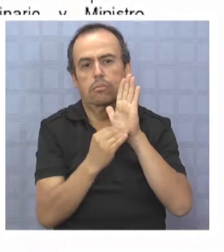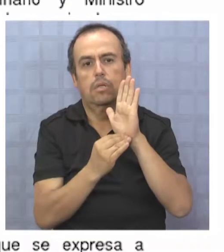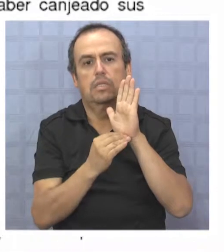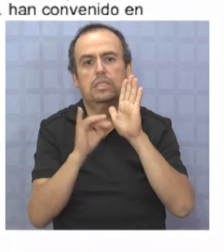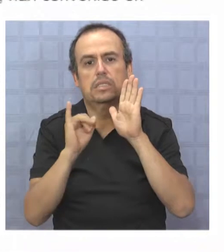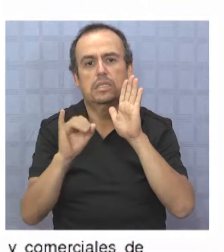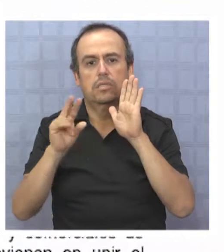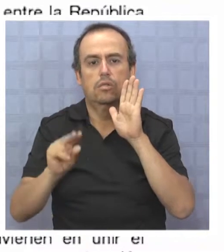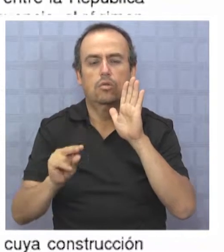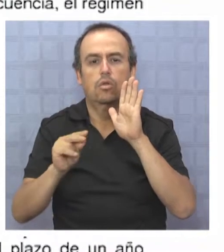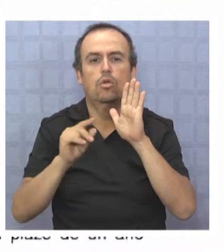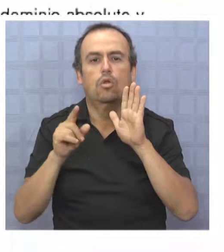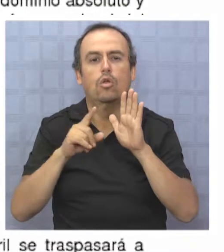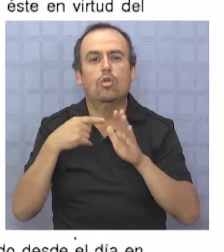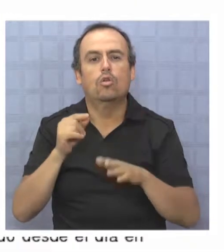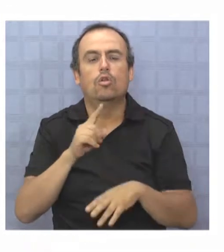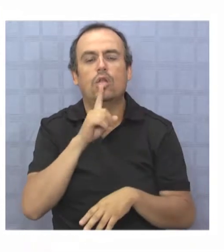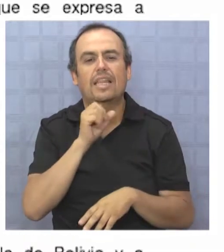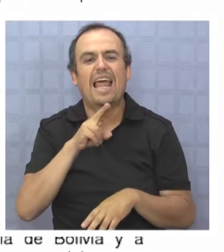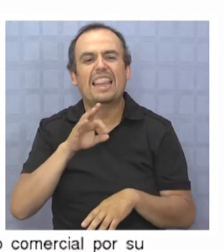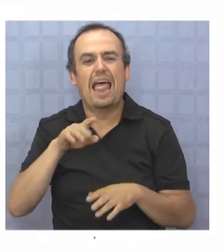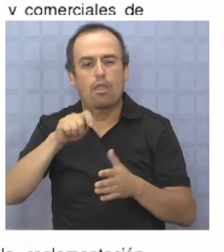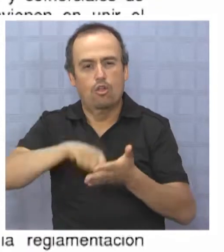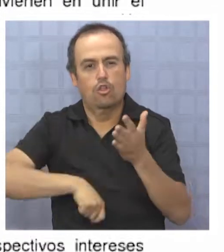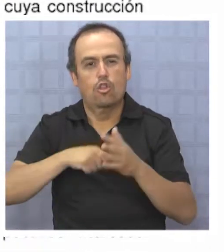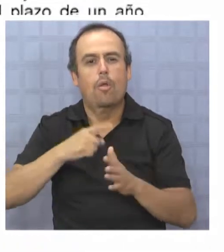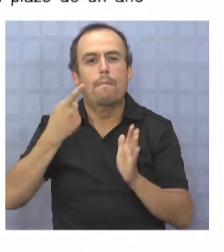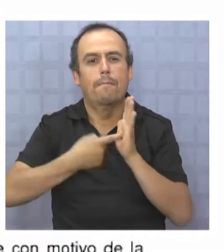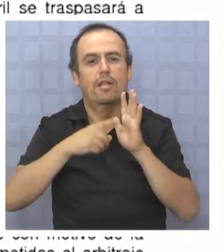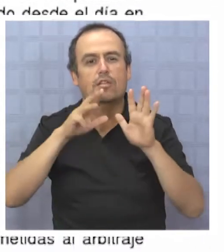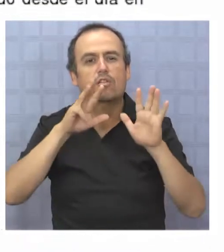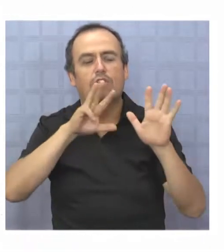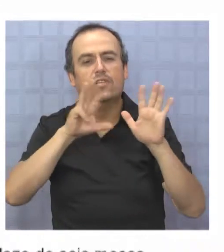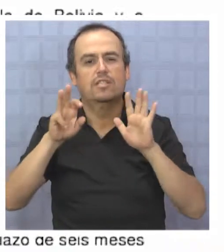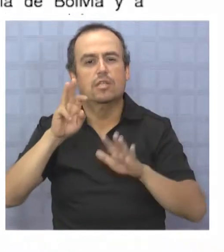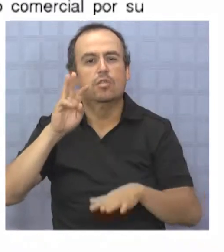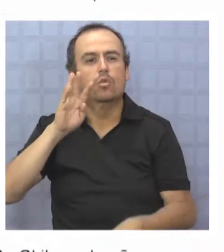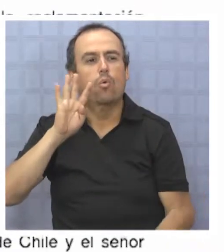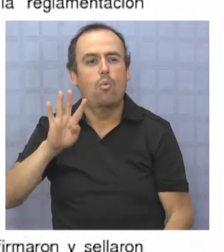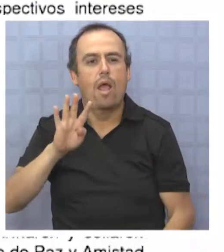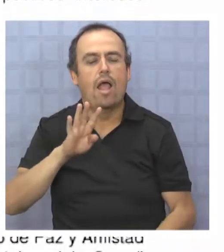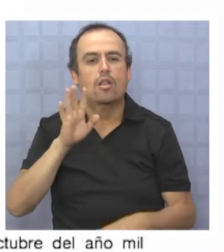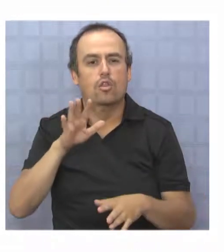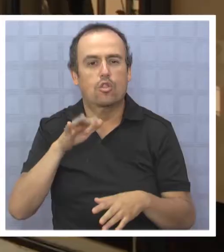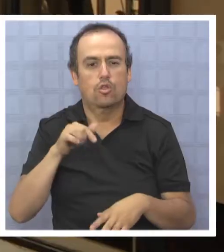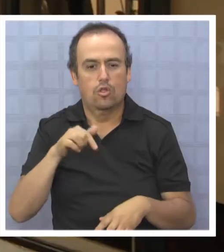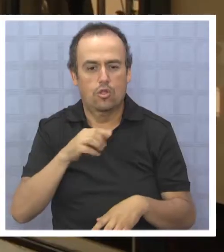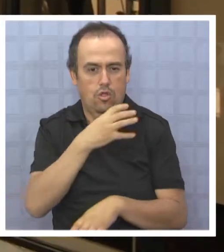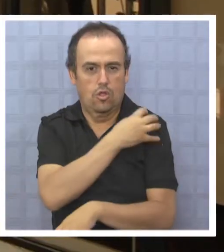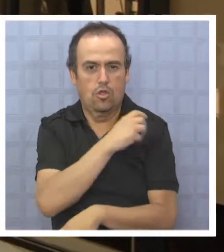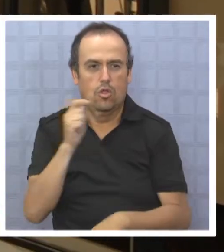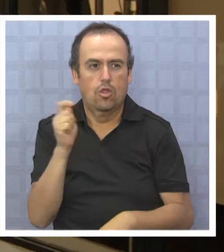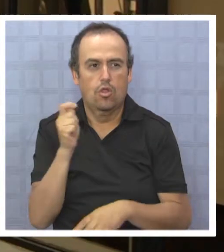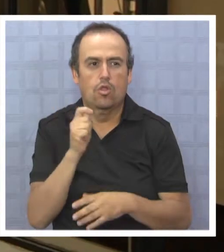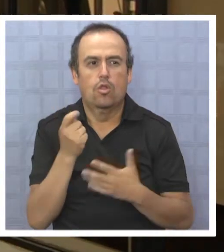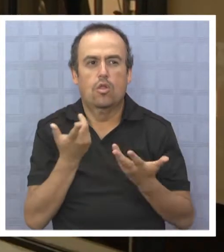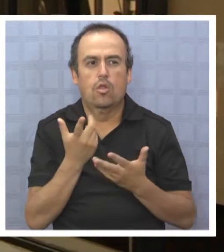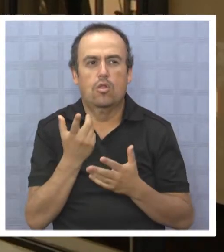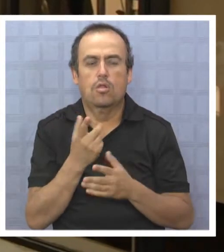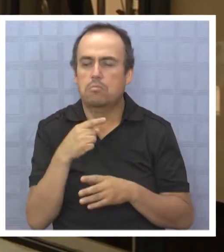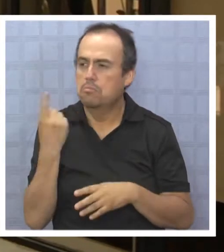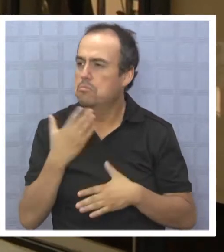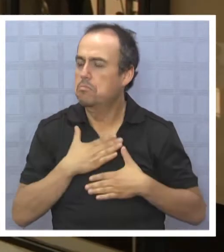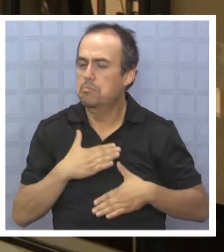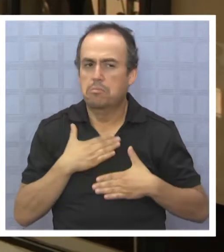vigencia del Tratado de 1904. El Estado de Chile, el gobierno de Chile, la región de Tarbacá tiene que tener la calma,